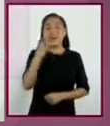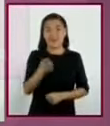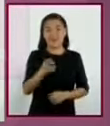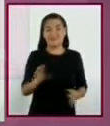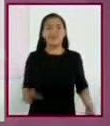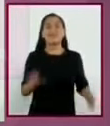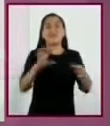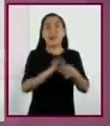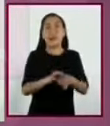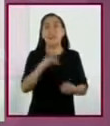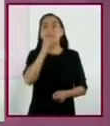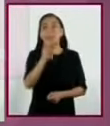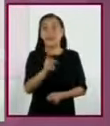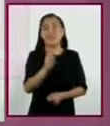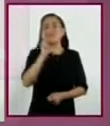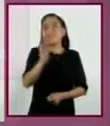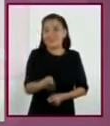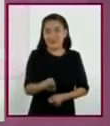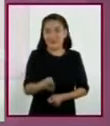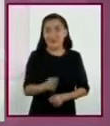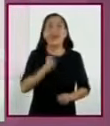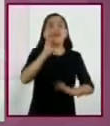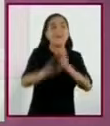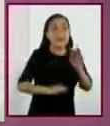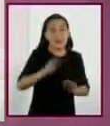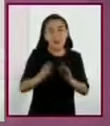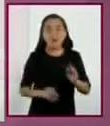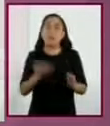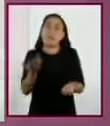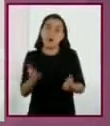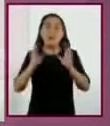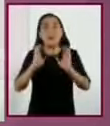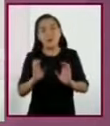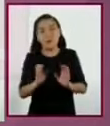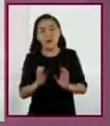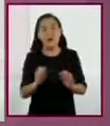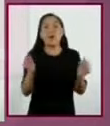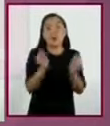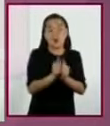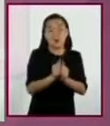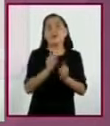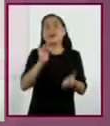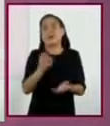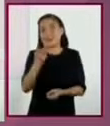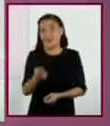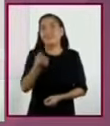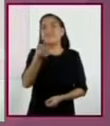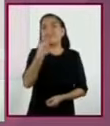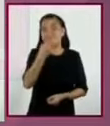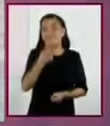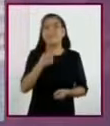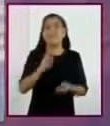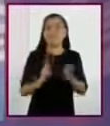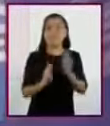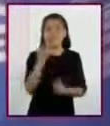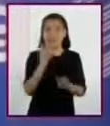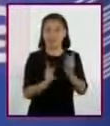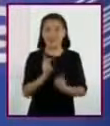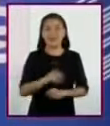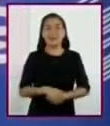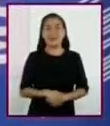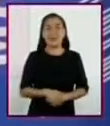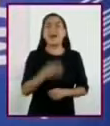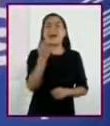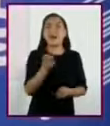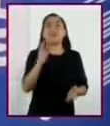estas palabras quieren decir tratamiento o cuidado con o mediante las plantas. Así